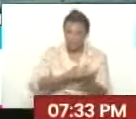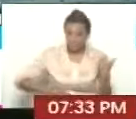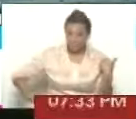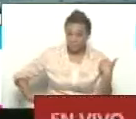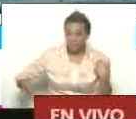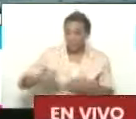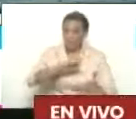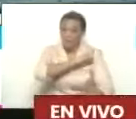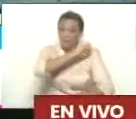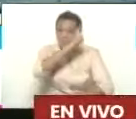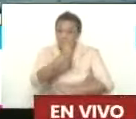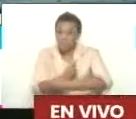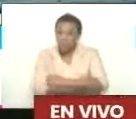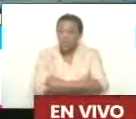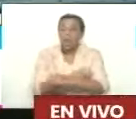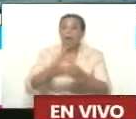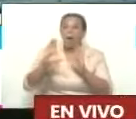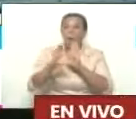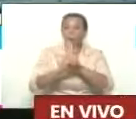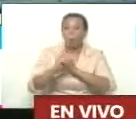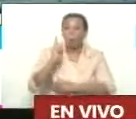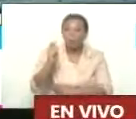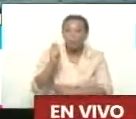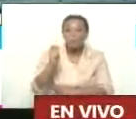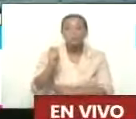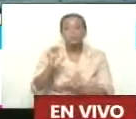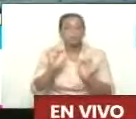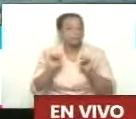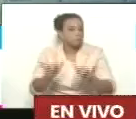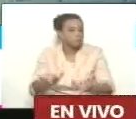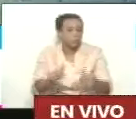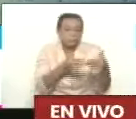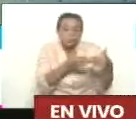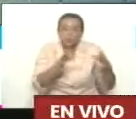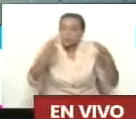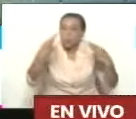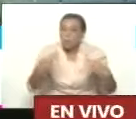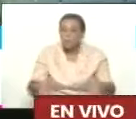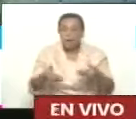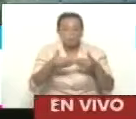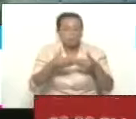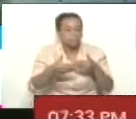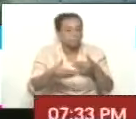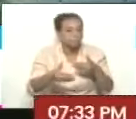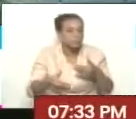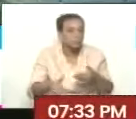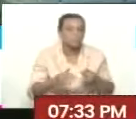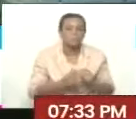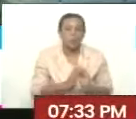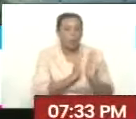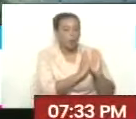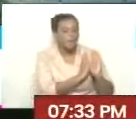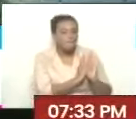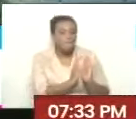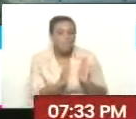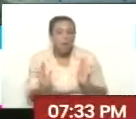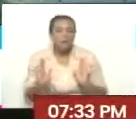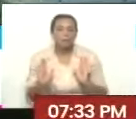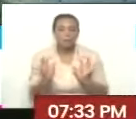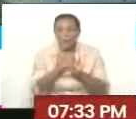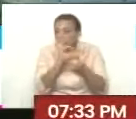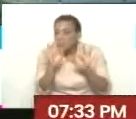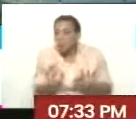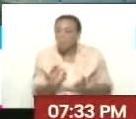electoral del país, poder constitucional, siga ejerciendo su rectoría de manera, digamos,